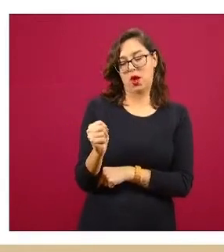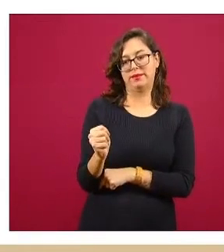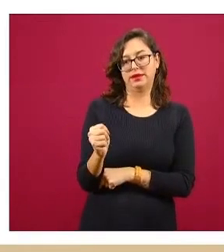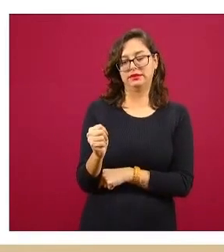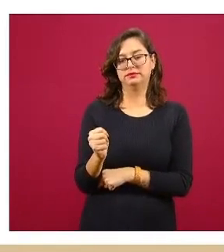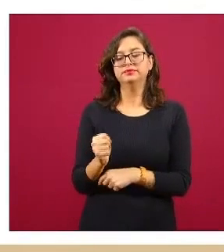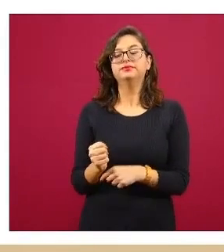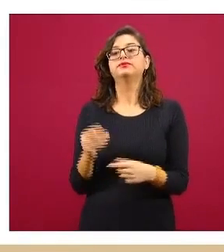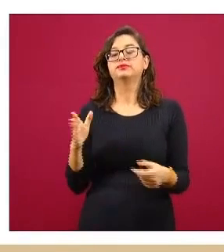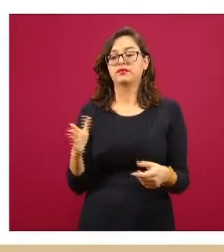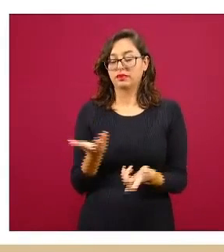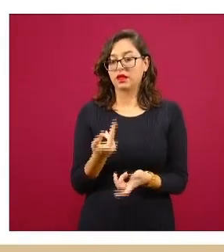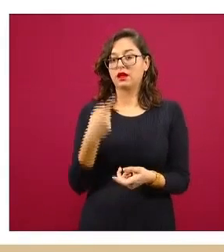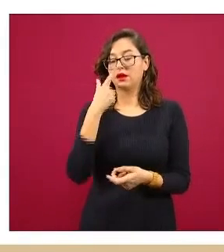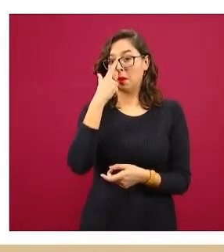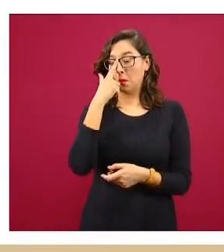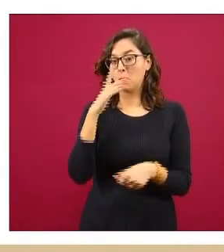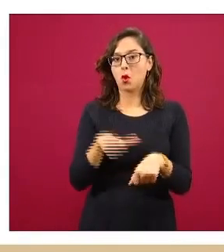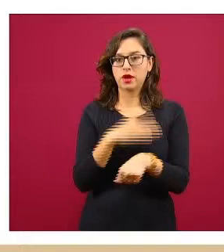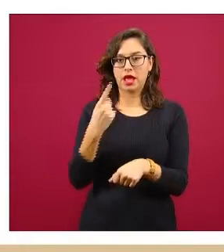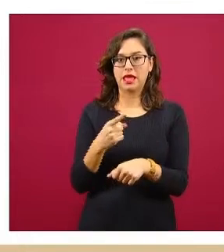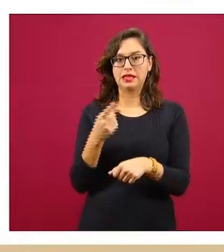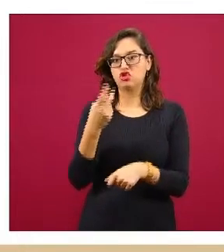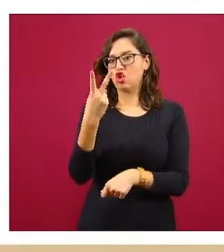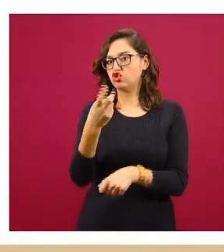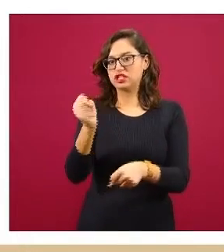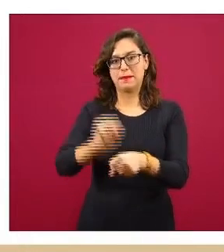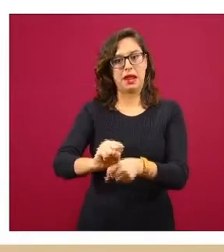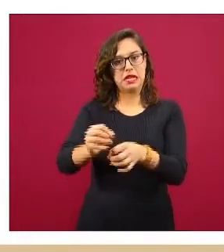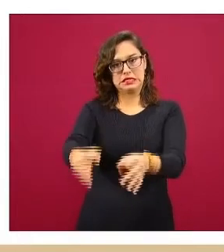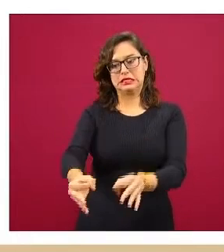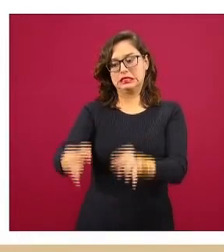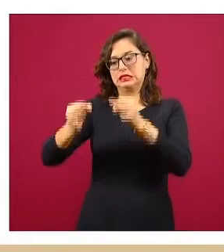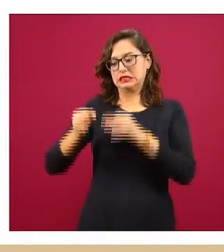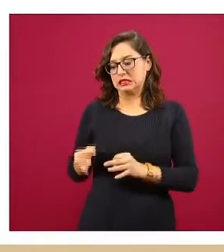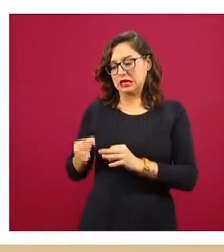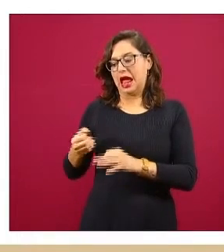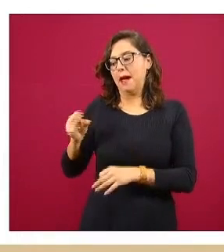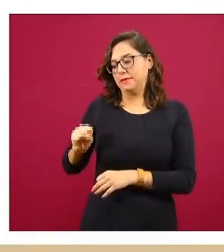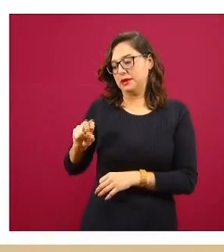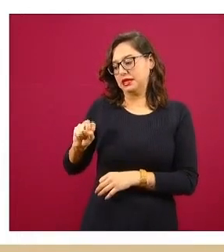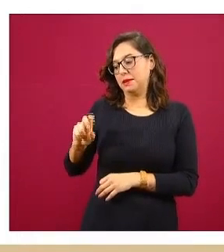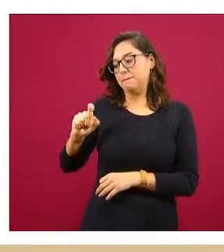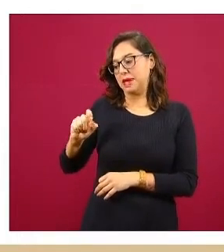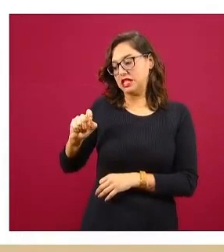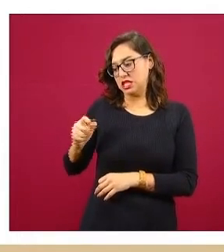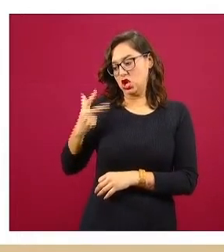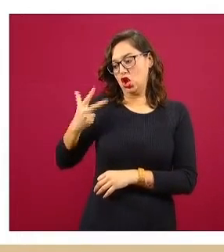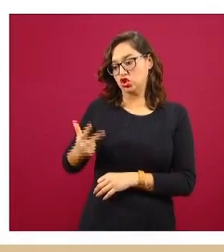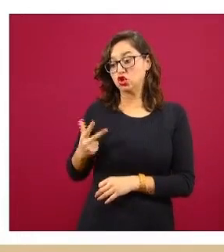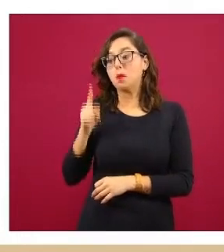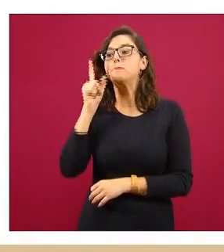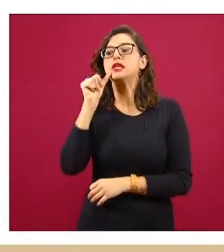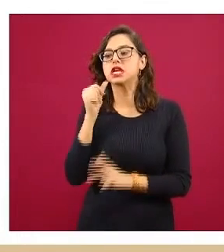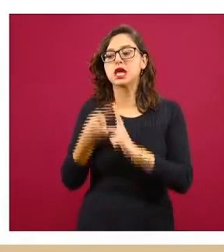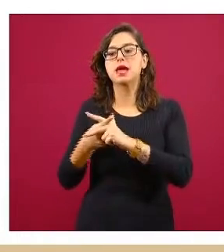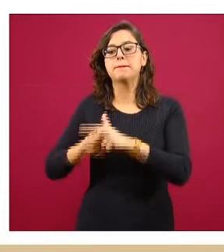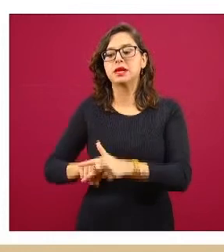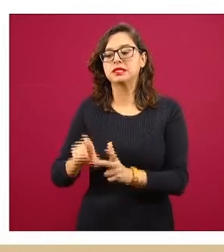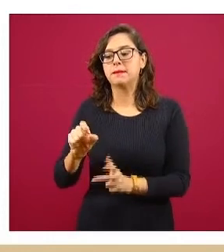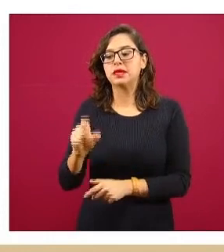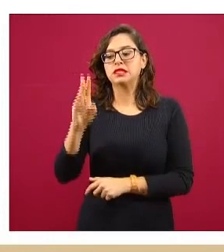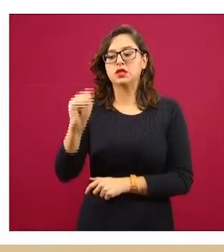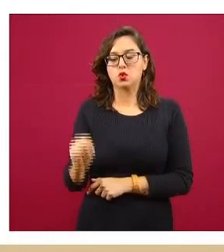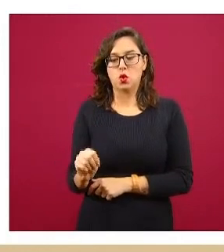la semana 29, pero hoy que estamos terminando la semana 30, seguimos con este espacio de, en la gráfica, presentar la